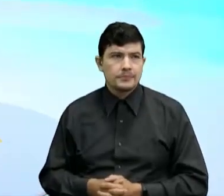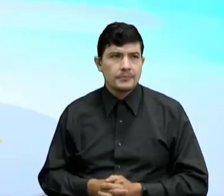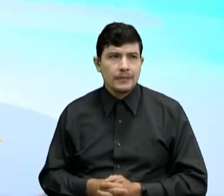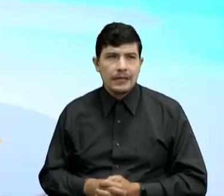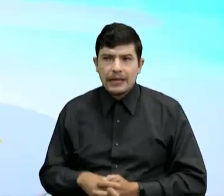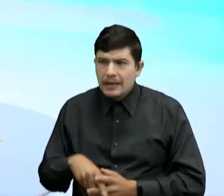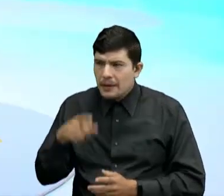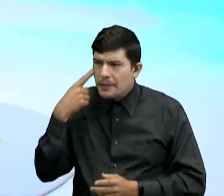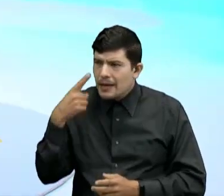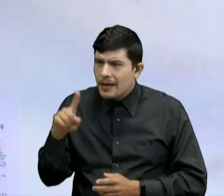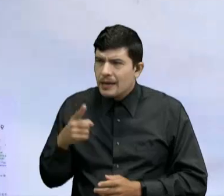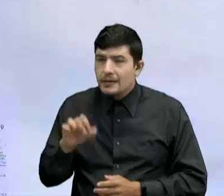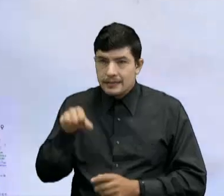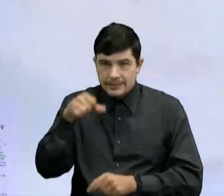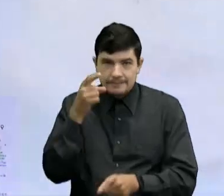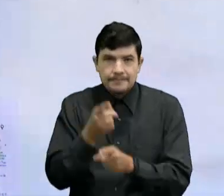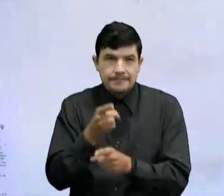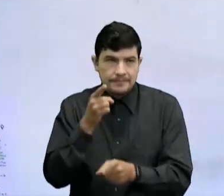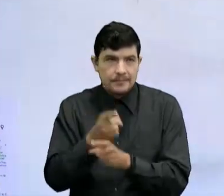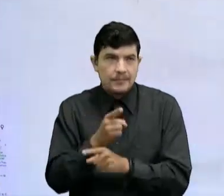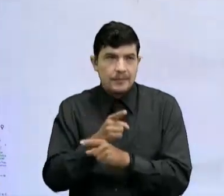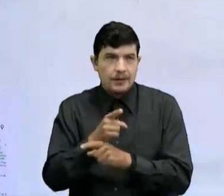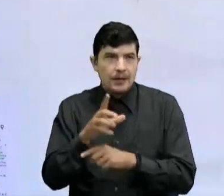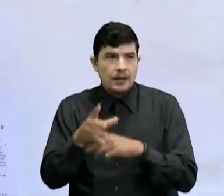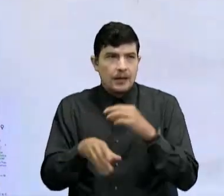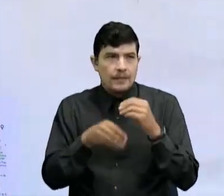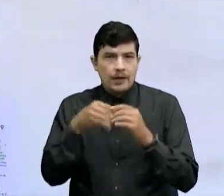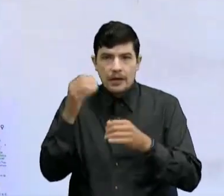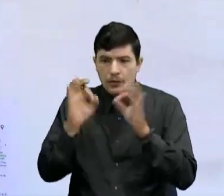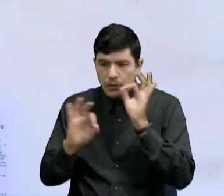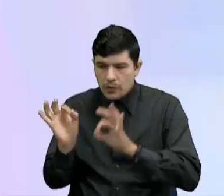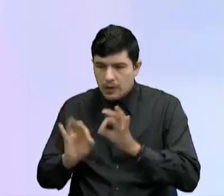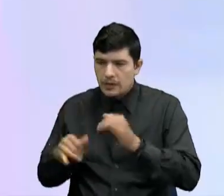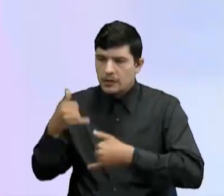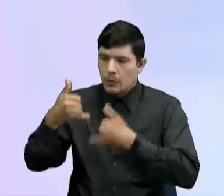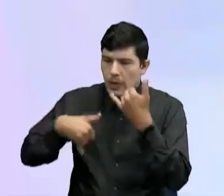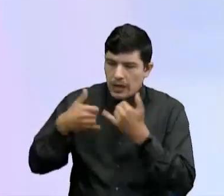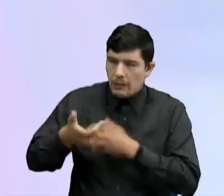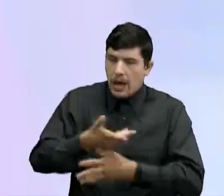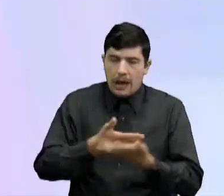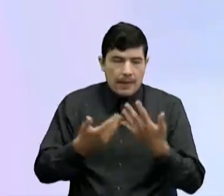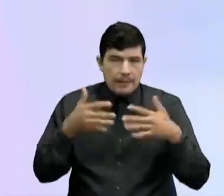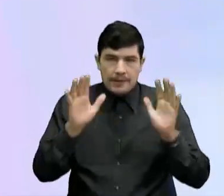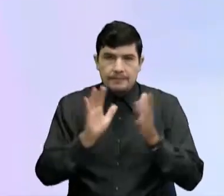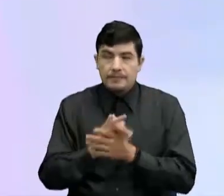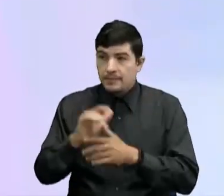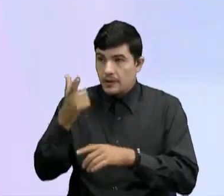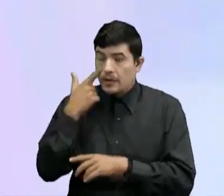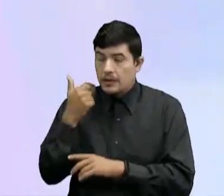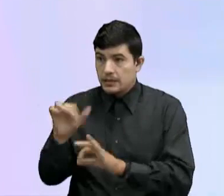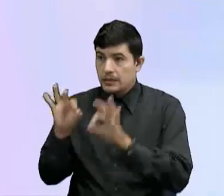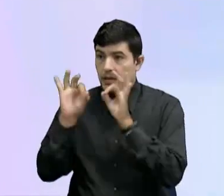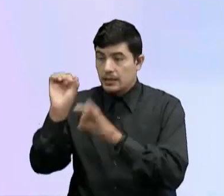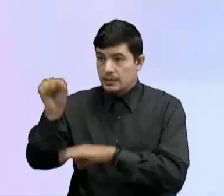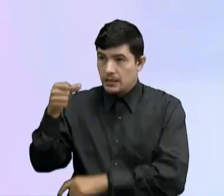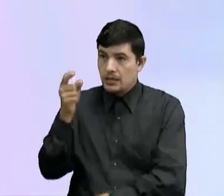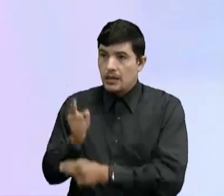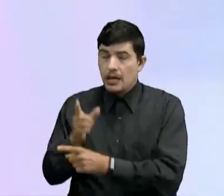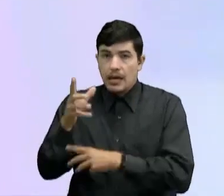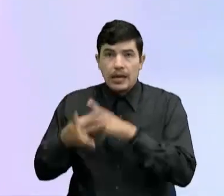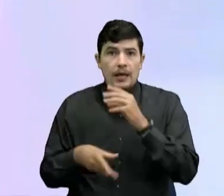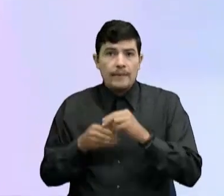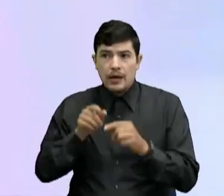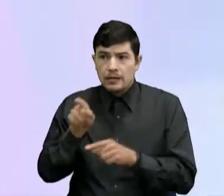Correcto Incluso me puede servir De dado Para organizar juegos A nivel familiar ¡Qué chévere! Bueno, profe Entonces hablábamos De que los mapas